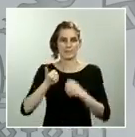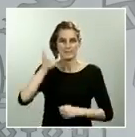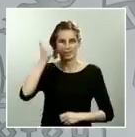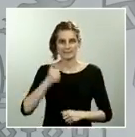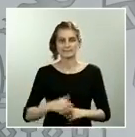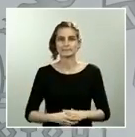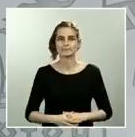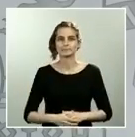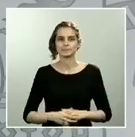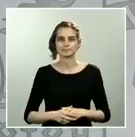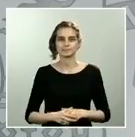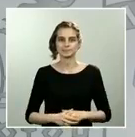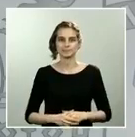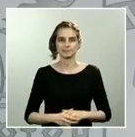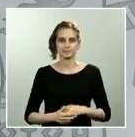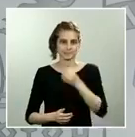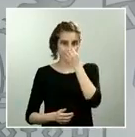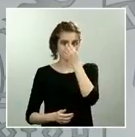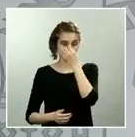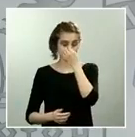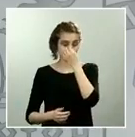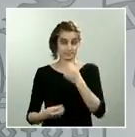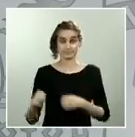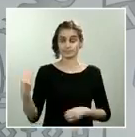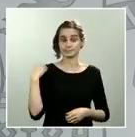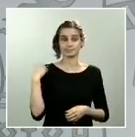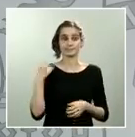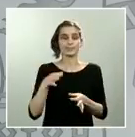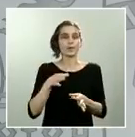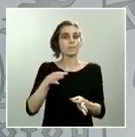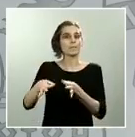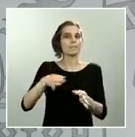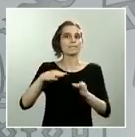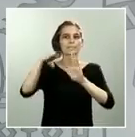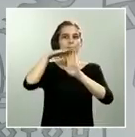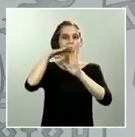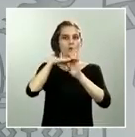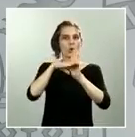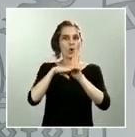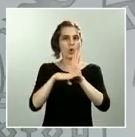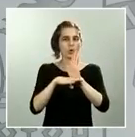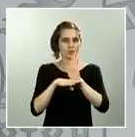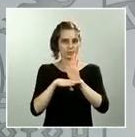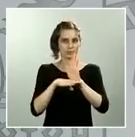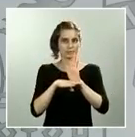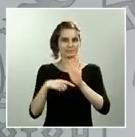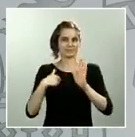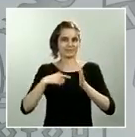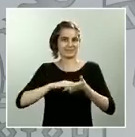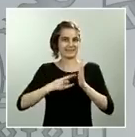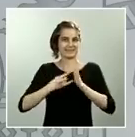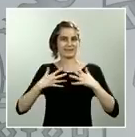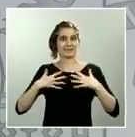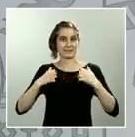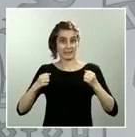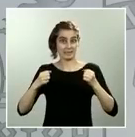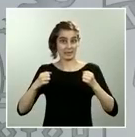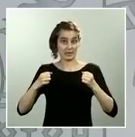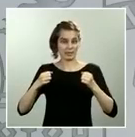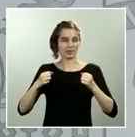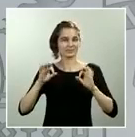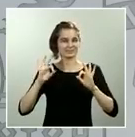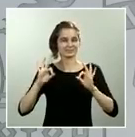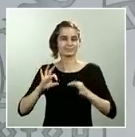protocolos que se puedan manejar por parte del sistema sanitario, en relación con la utilización de las